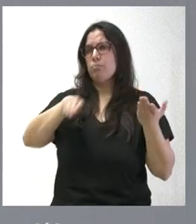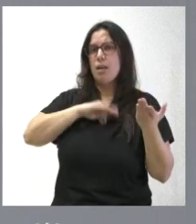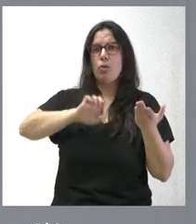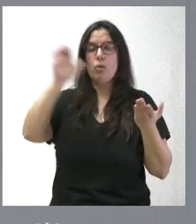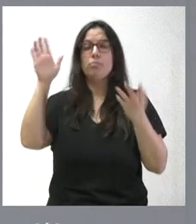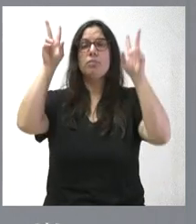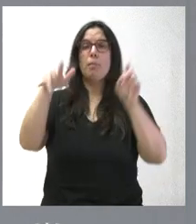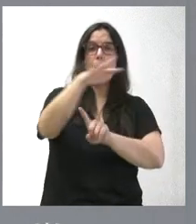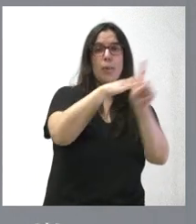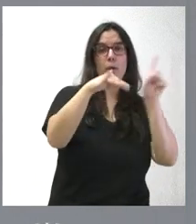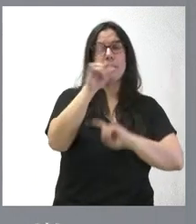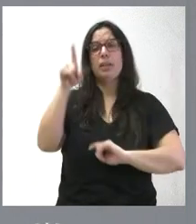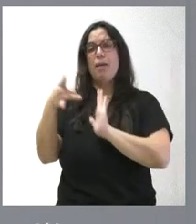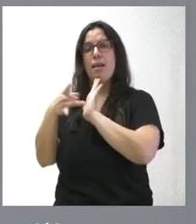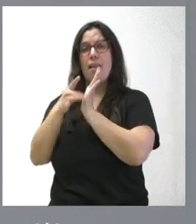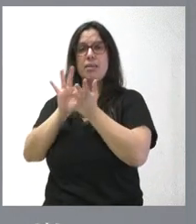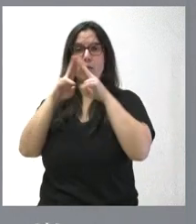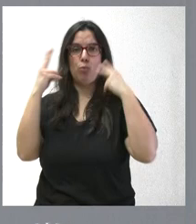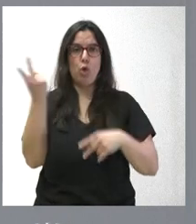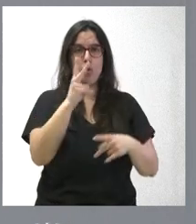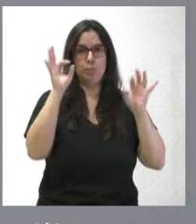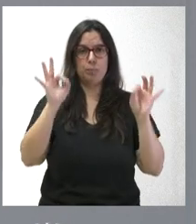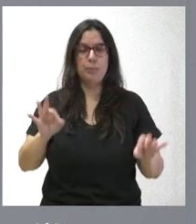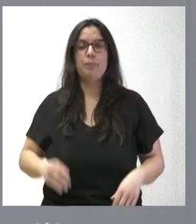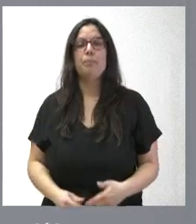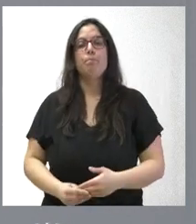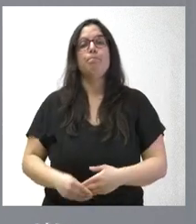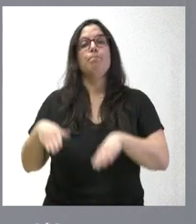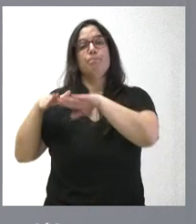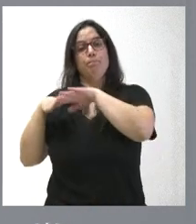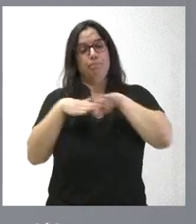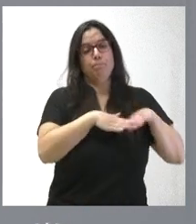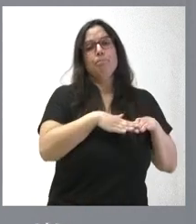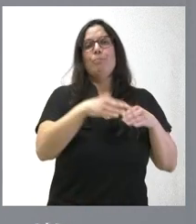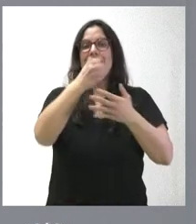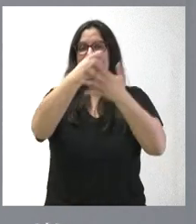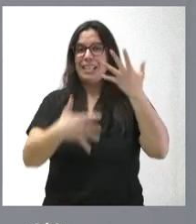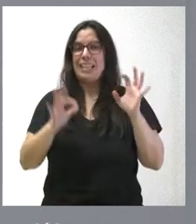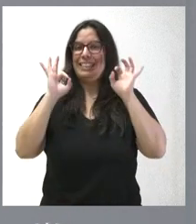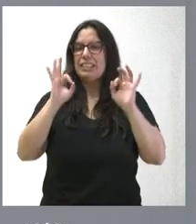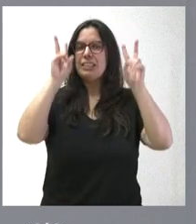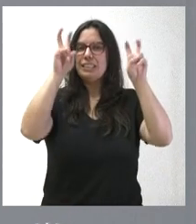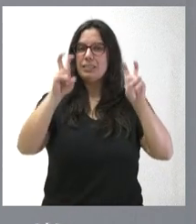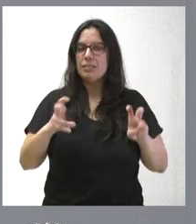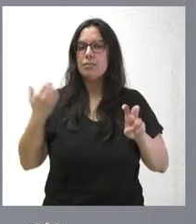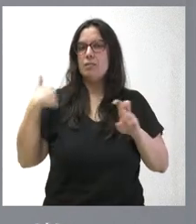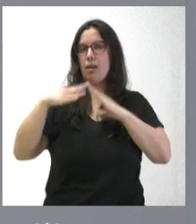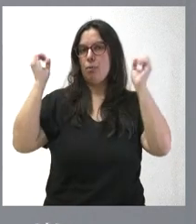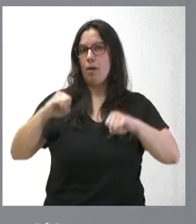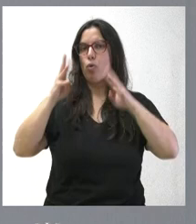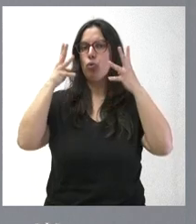y hablamos de la calidad de los servicios públicos. Ya pasando al listado concreto de materias que han sido objeto de aprobación,